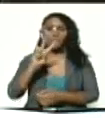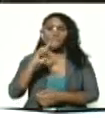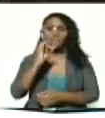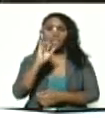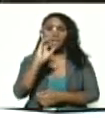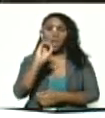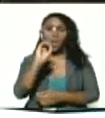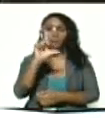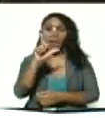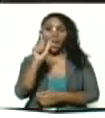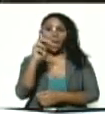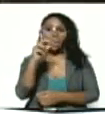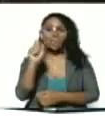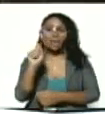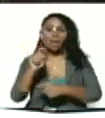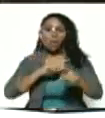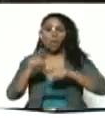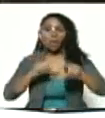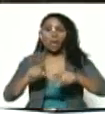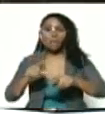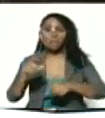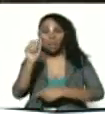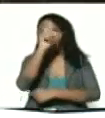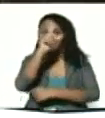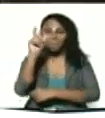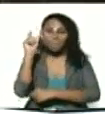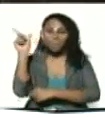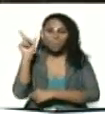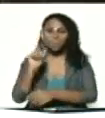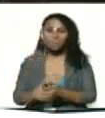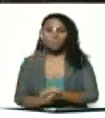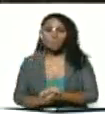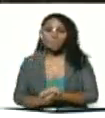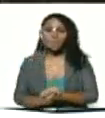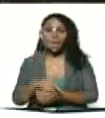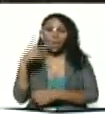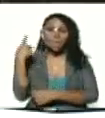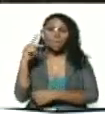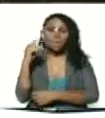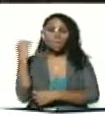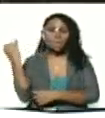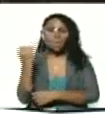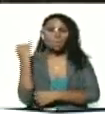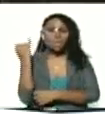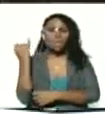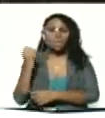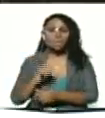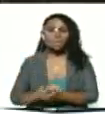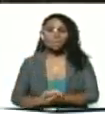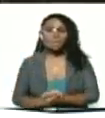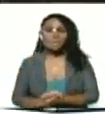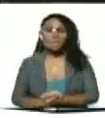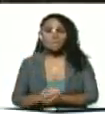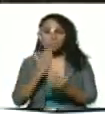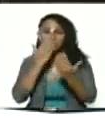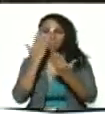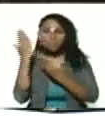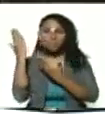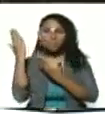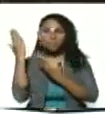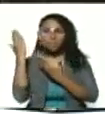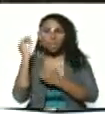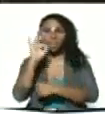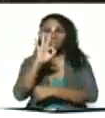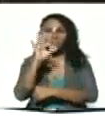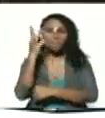coordinadora del partido socialista unido de Venezuela en la parroquia del junquito miren tres